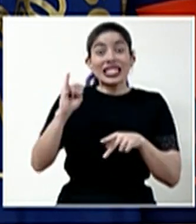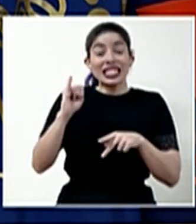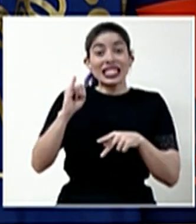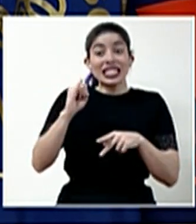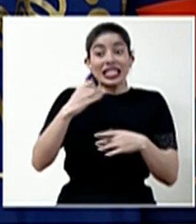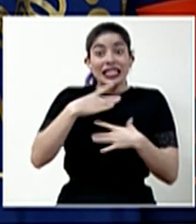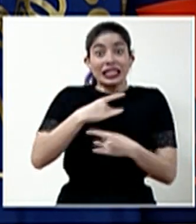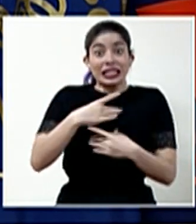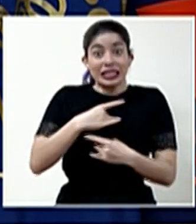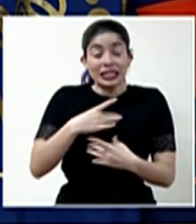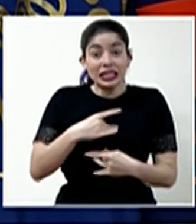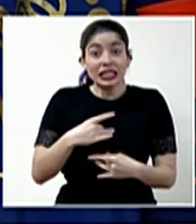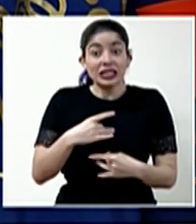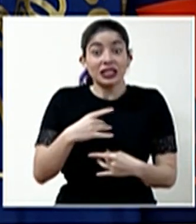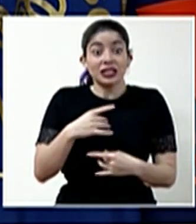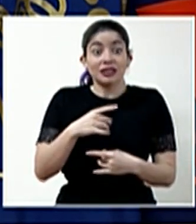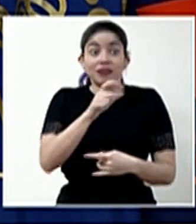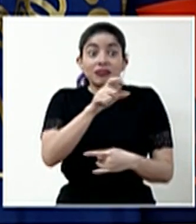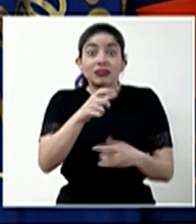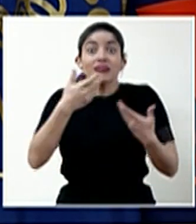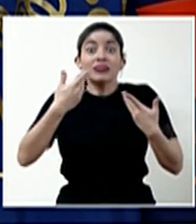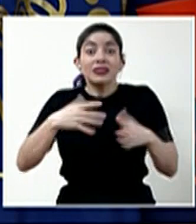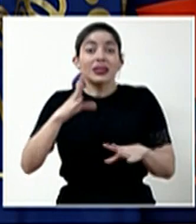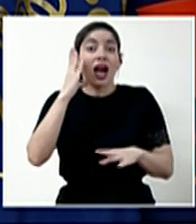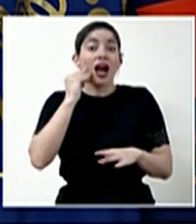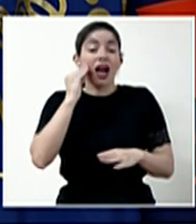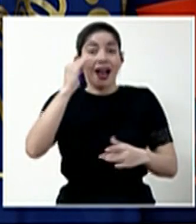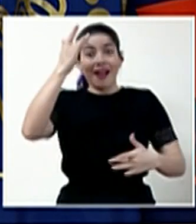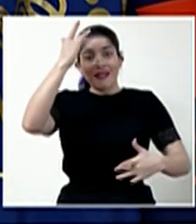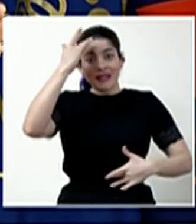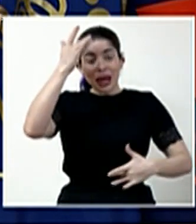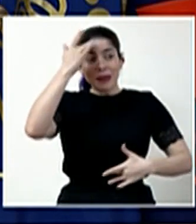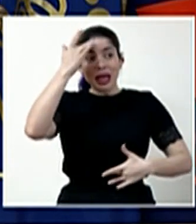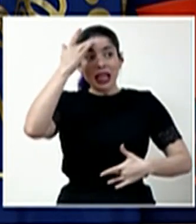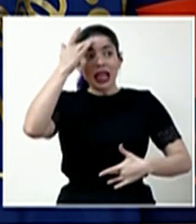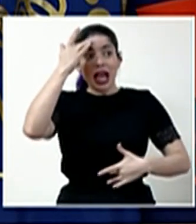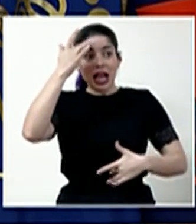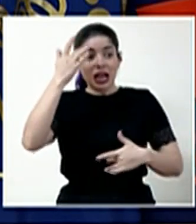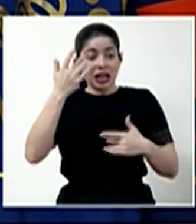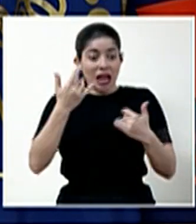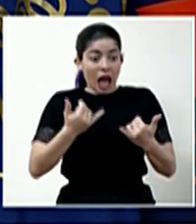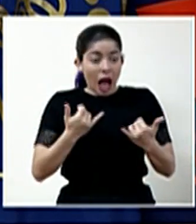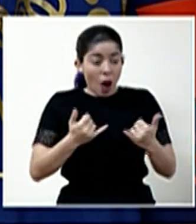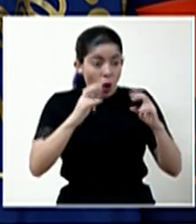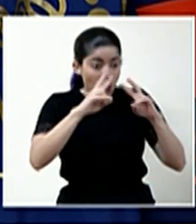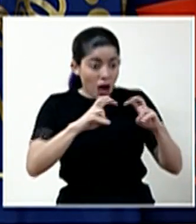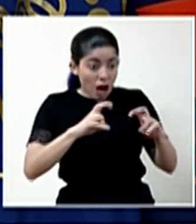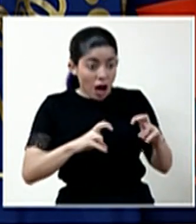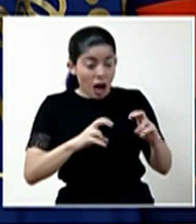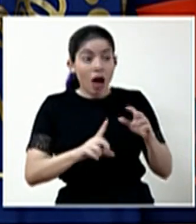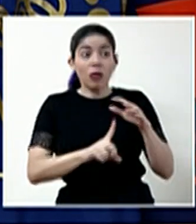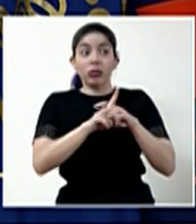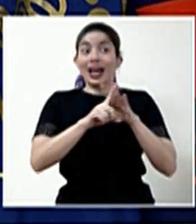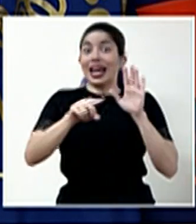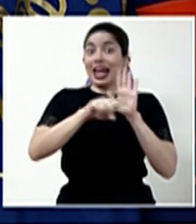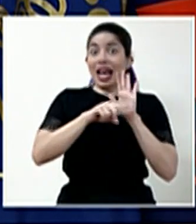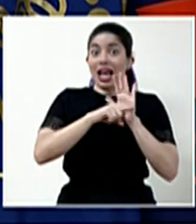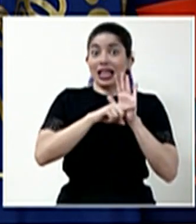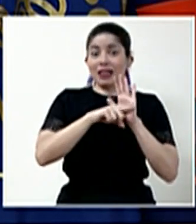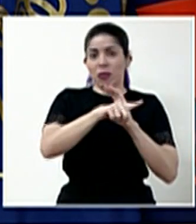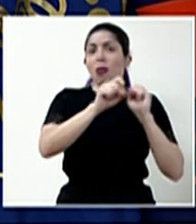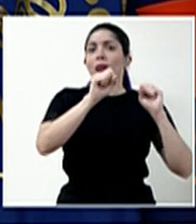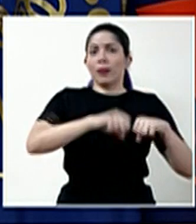que hayan pasado por esa fase de la enfermedad y que ya sean negativos, pueden hacerlo.